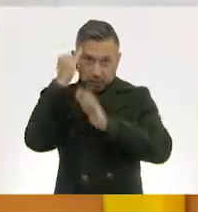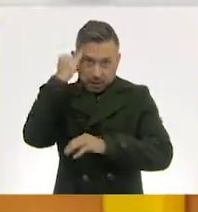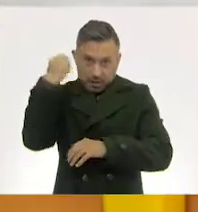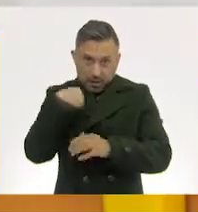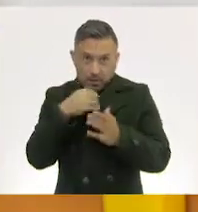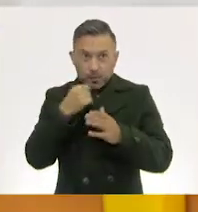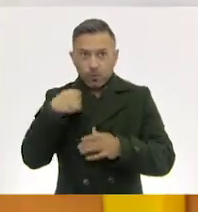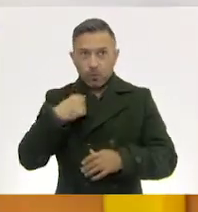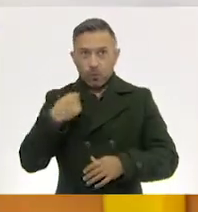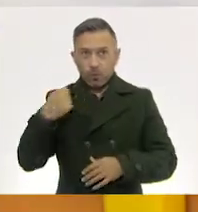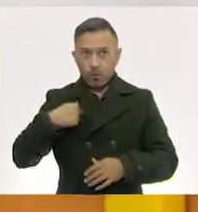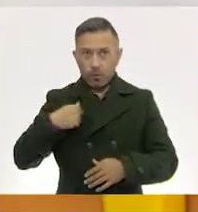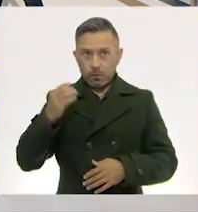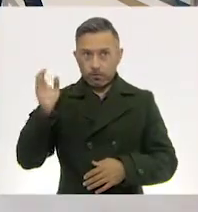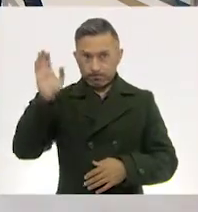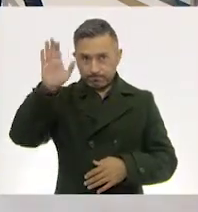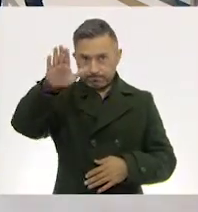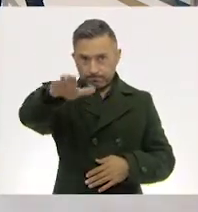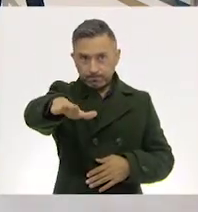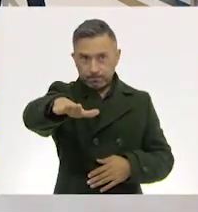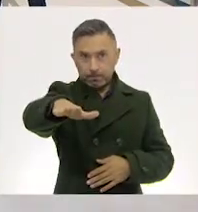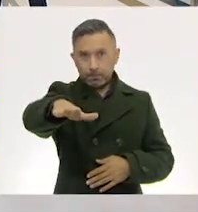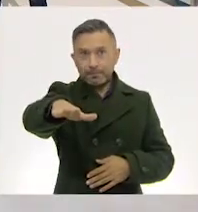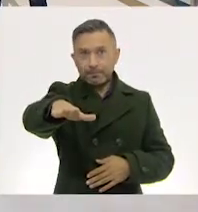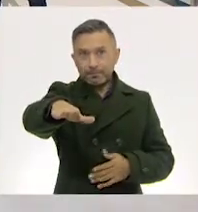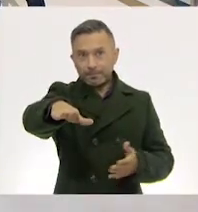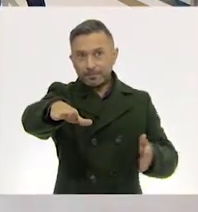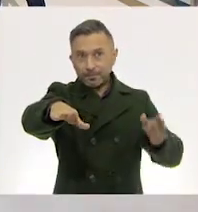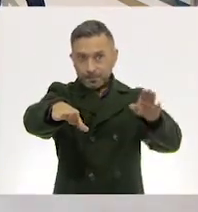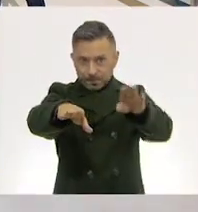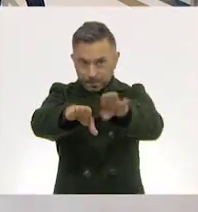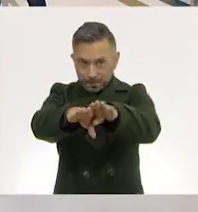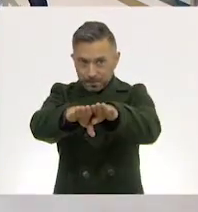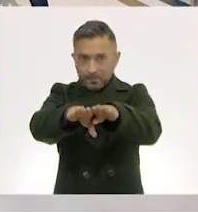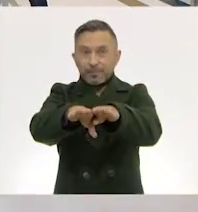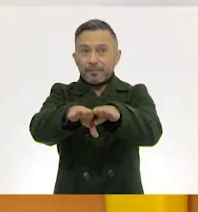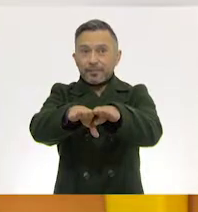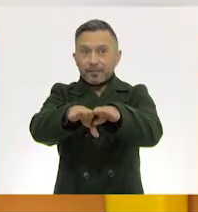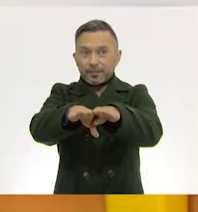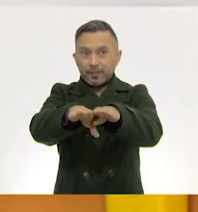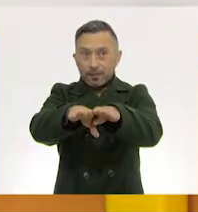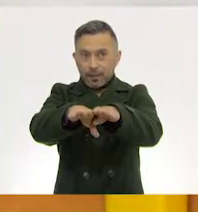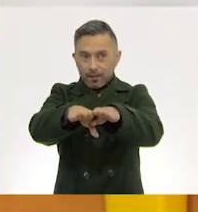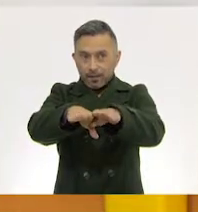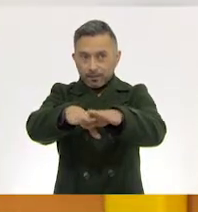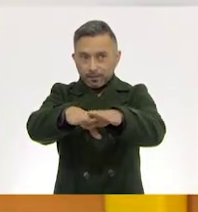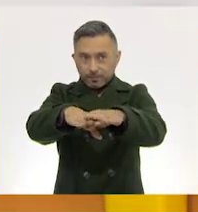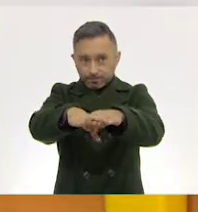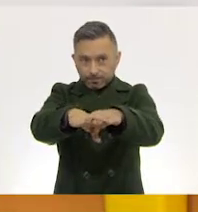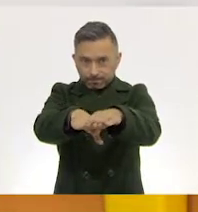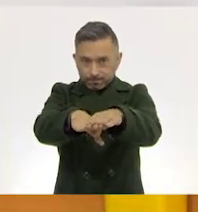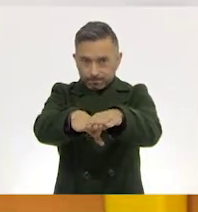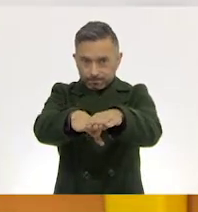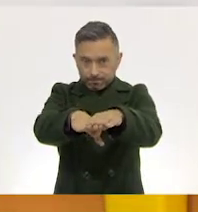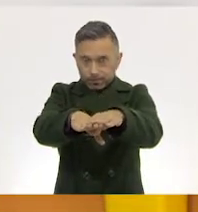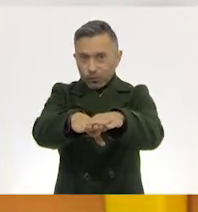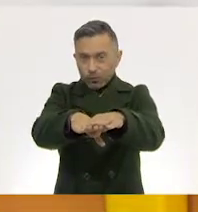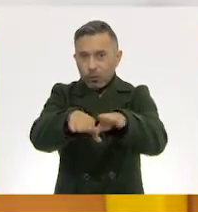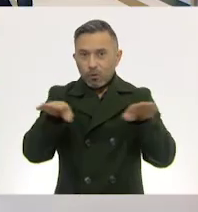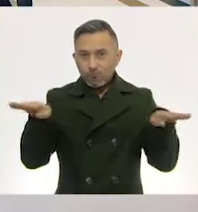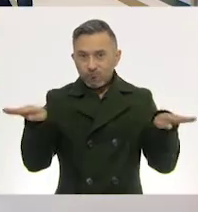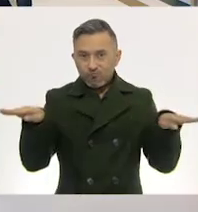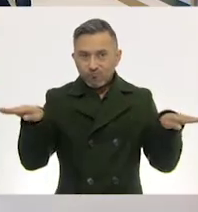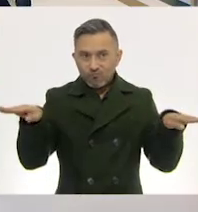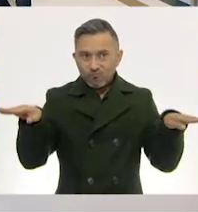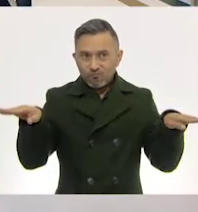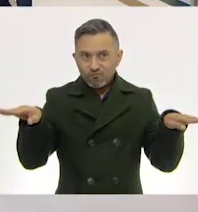así. Aquí, en frente. Si tal Te juntan las partes. Doblo. Y aquí, y las alas. Ay, si no puedo alzar los dos